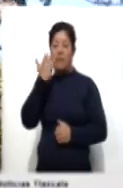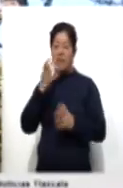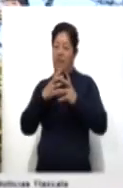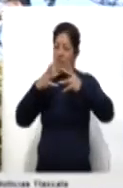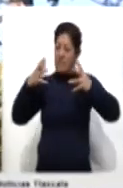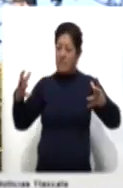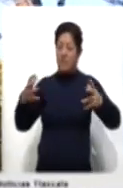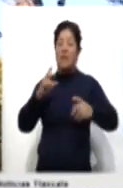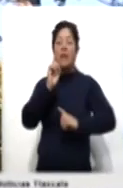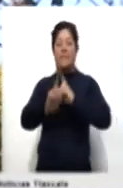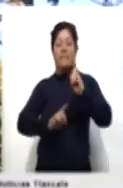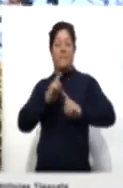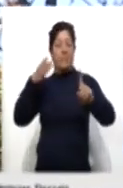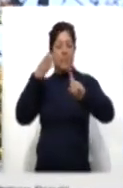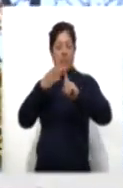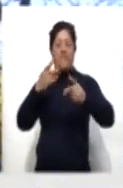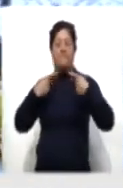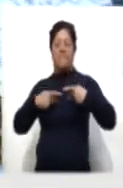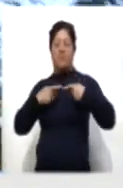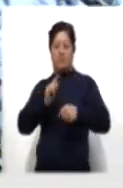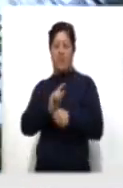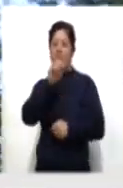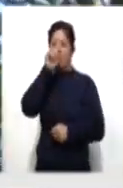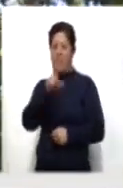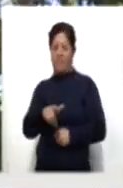creciendo de manera deportiva y personal.